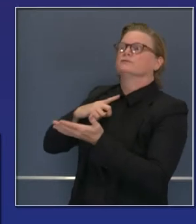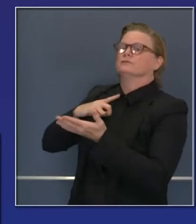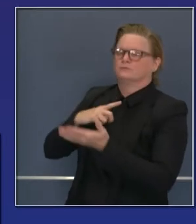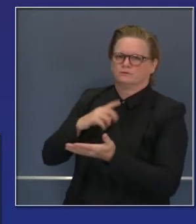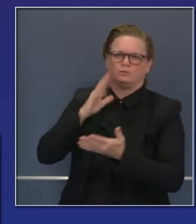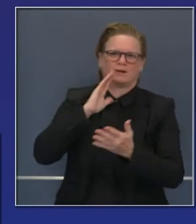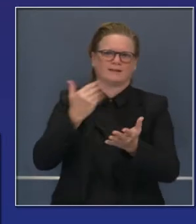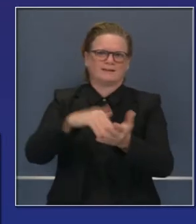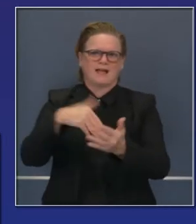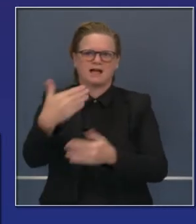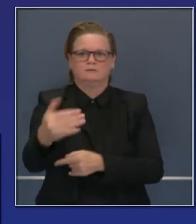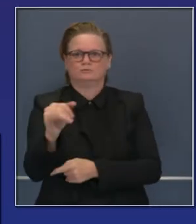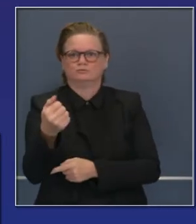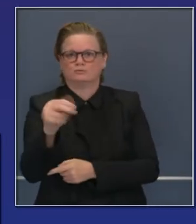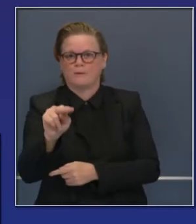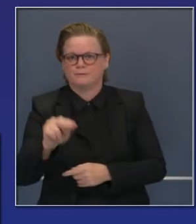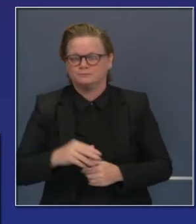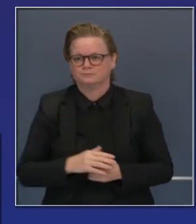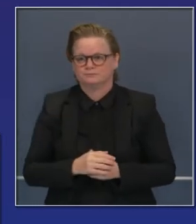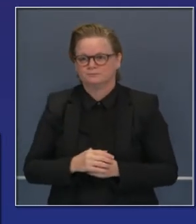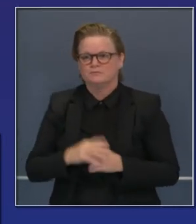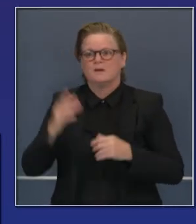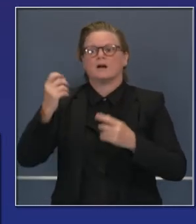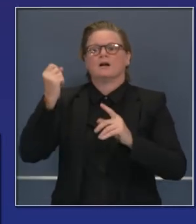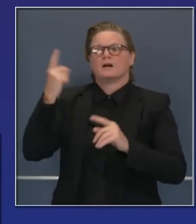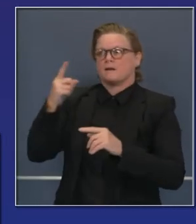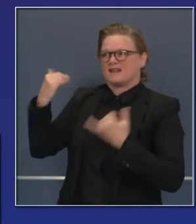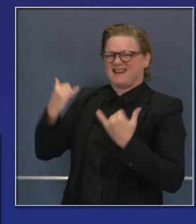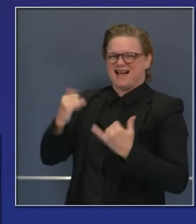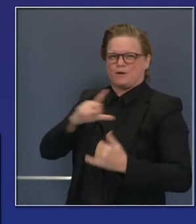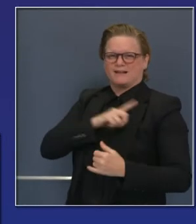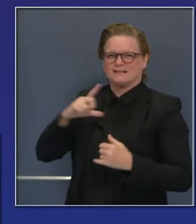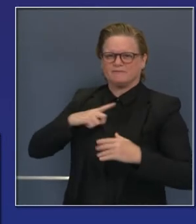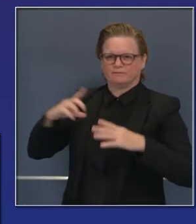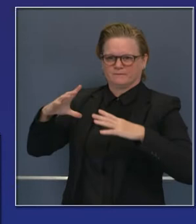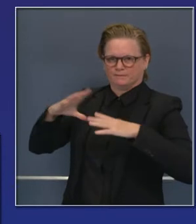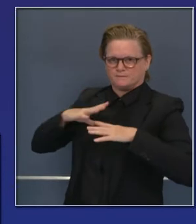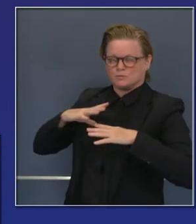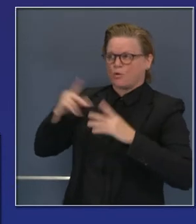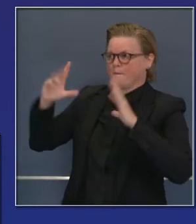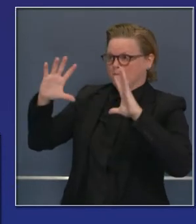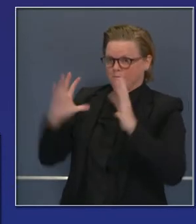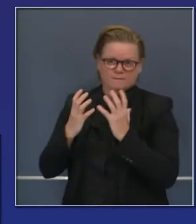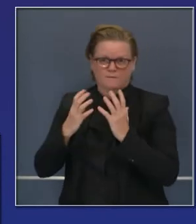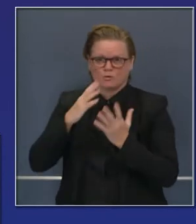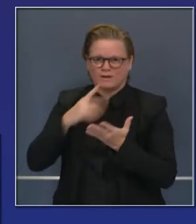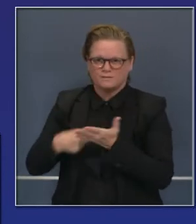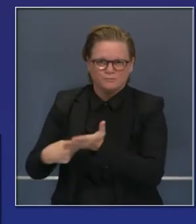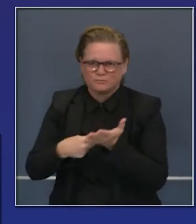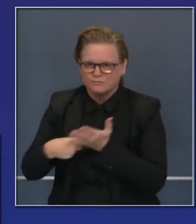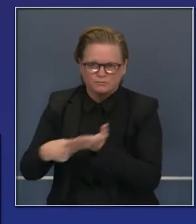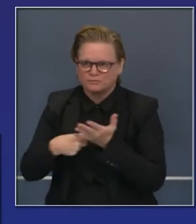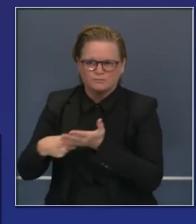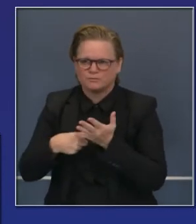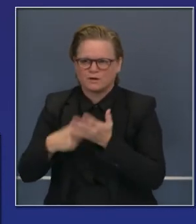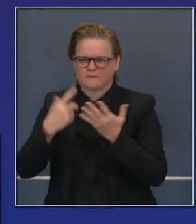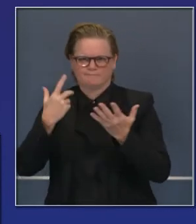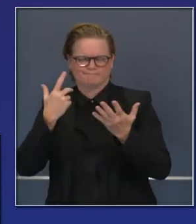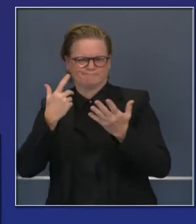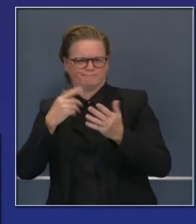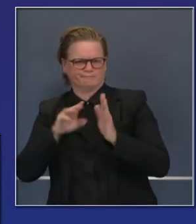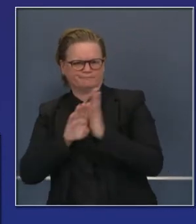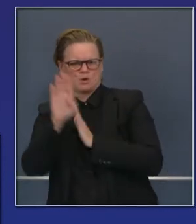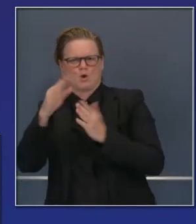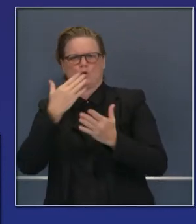A ver qué podemos hacer con acción temprana respecto al presupuesto del año próximo. Además